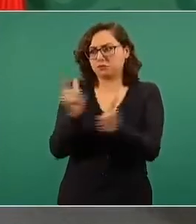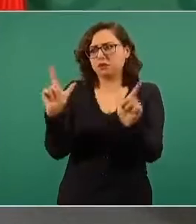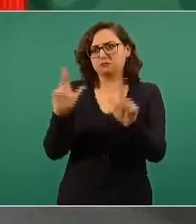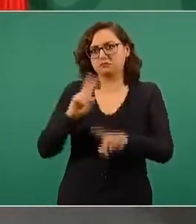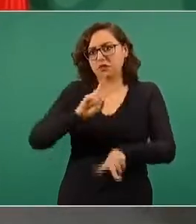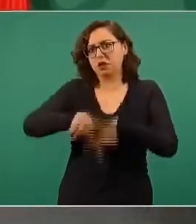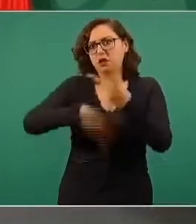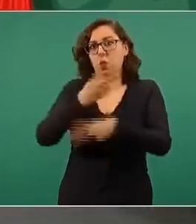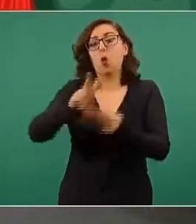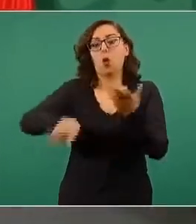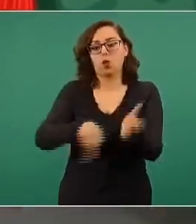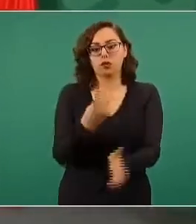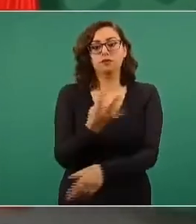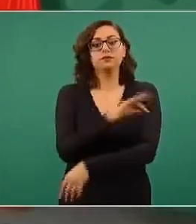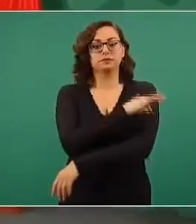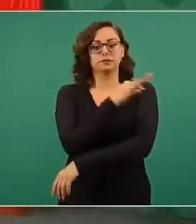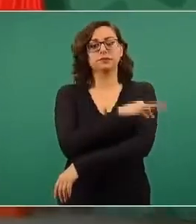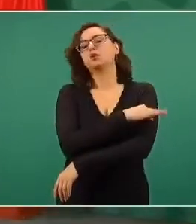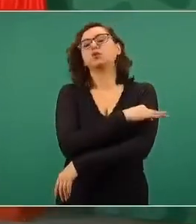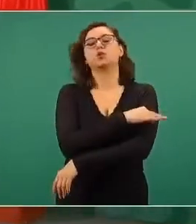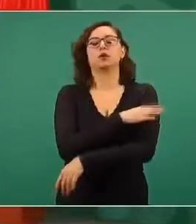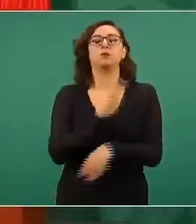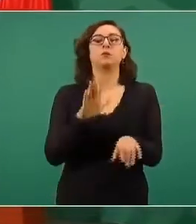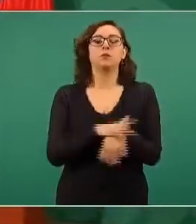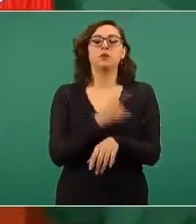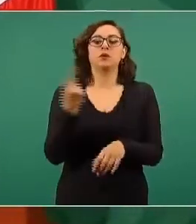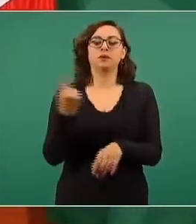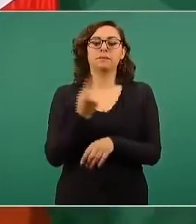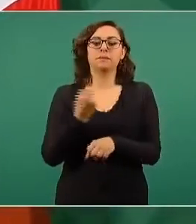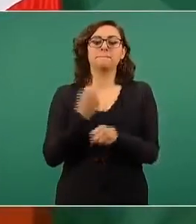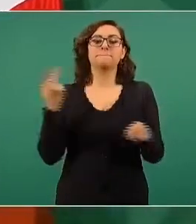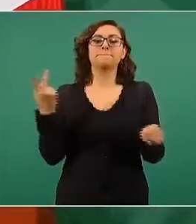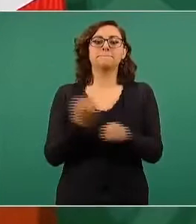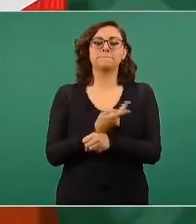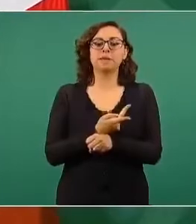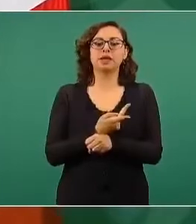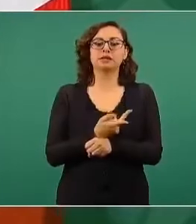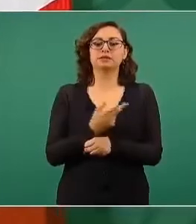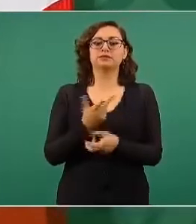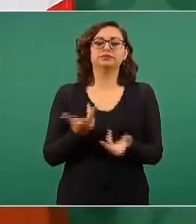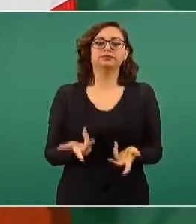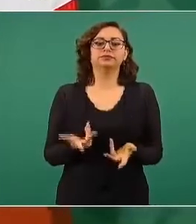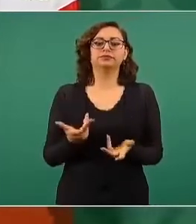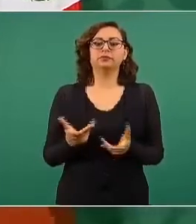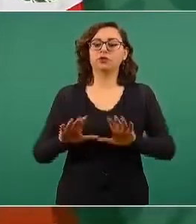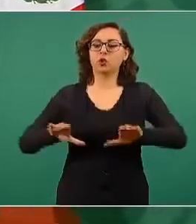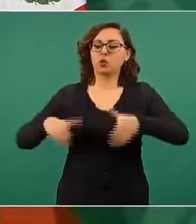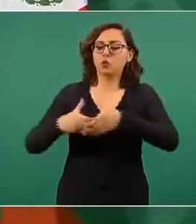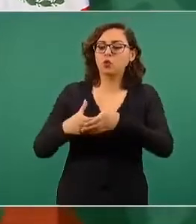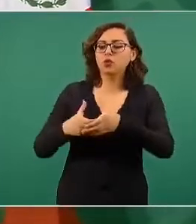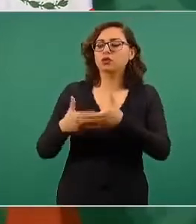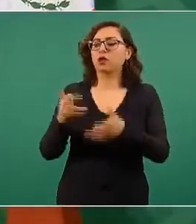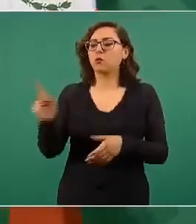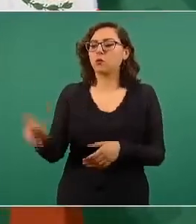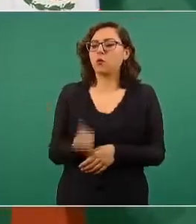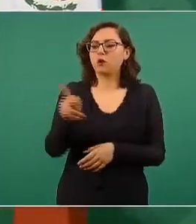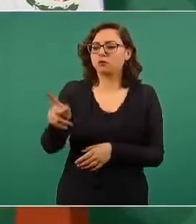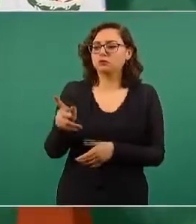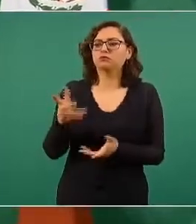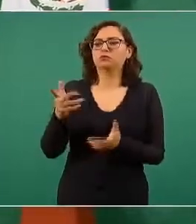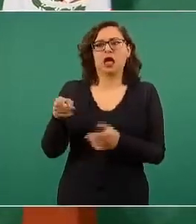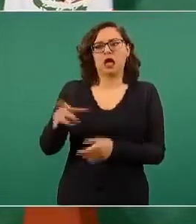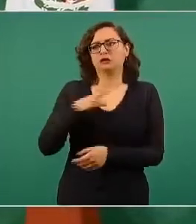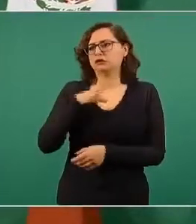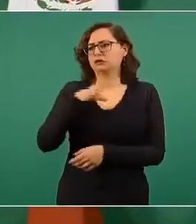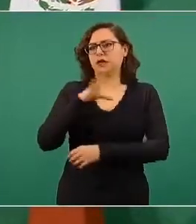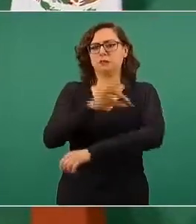en comunidades, en pueblos, centros de vacunación y además se va a regresar